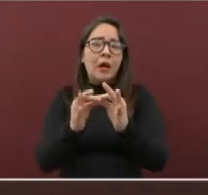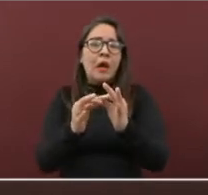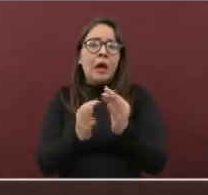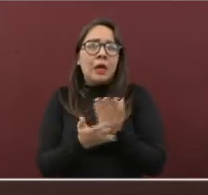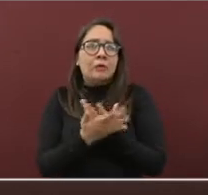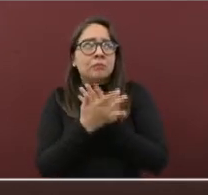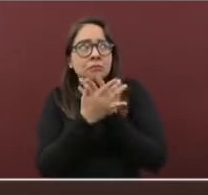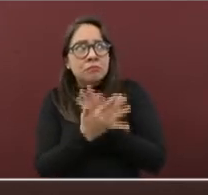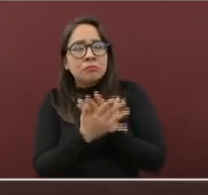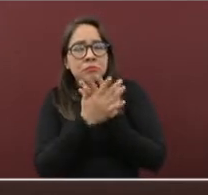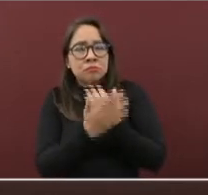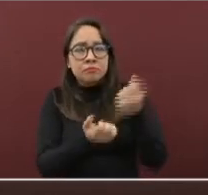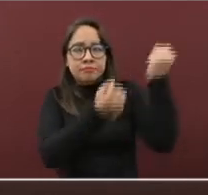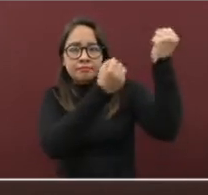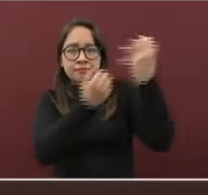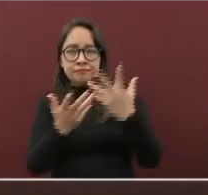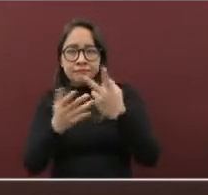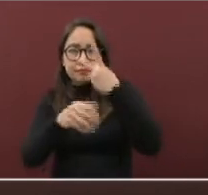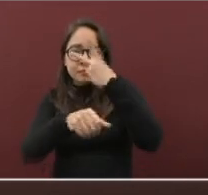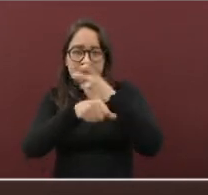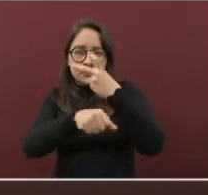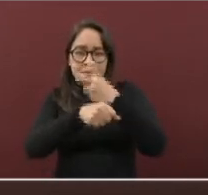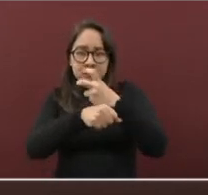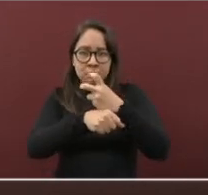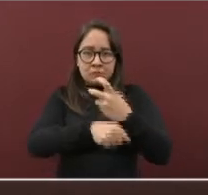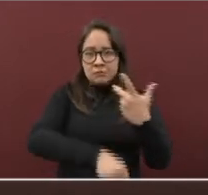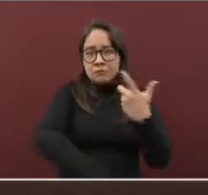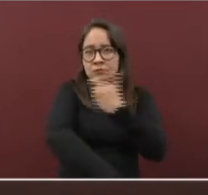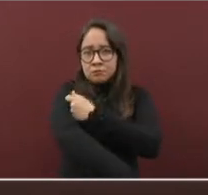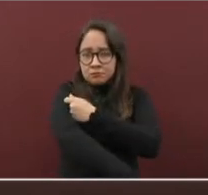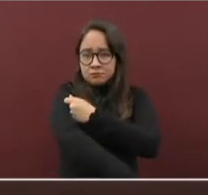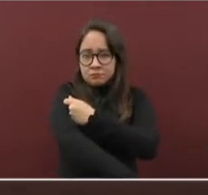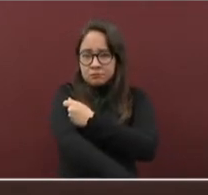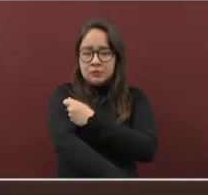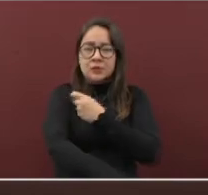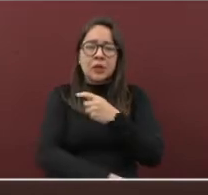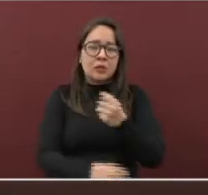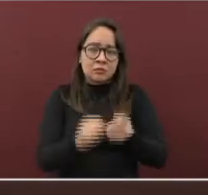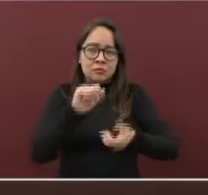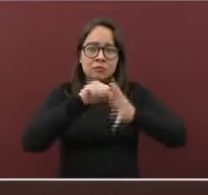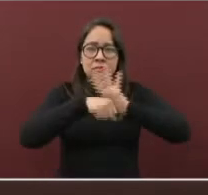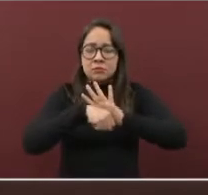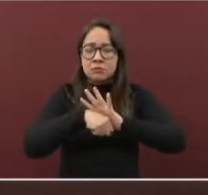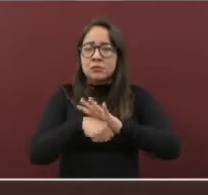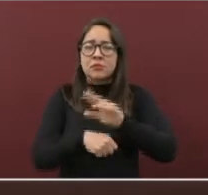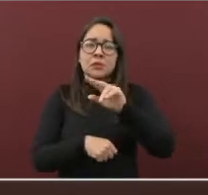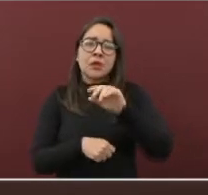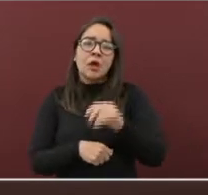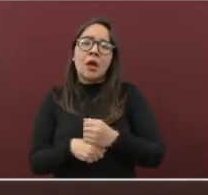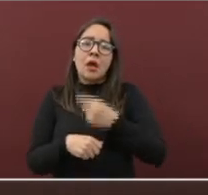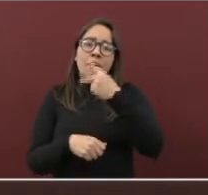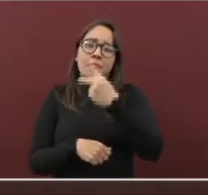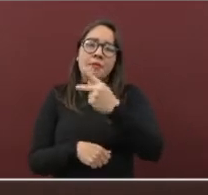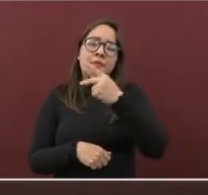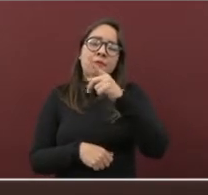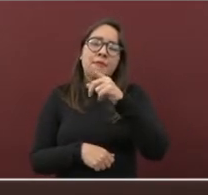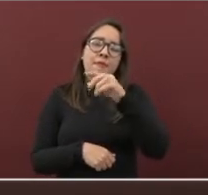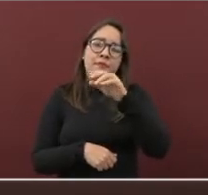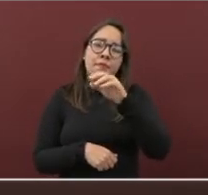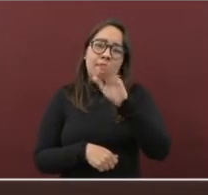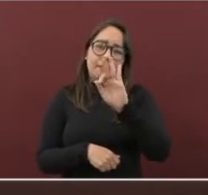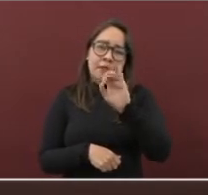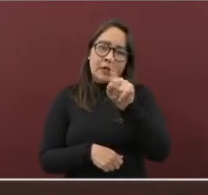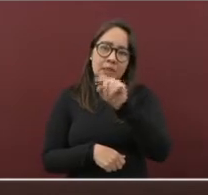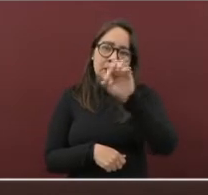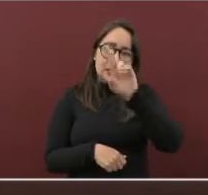para la segunda aplicación de la de la vacuna Pfizer, que será aplicada al personal médico de la